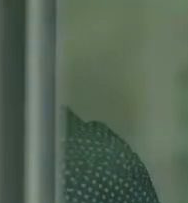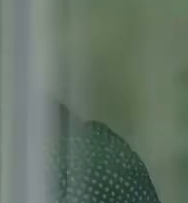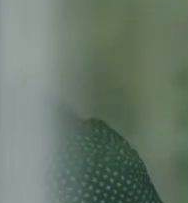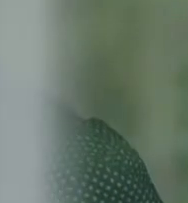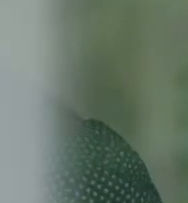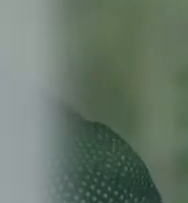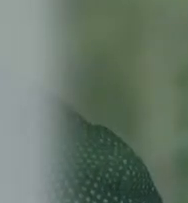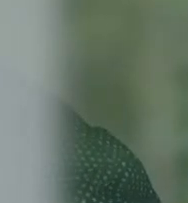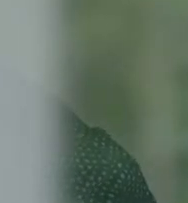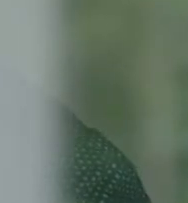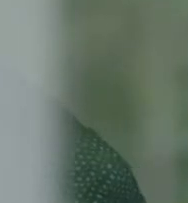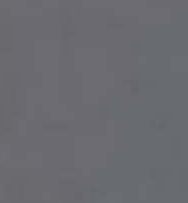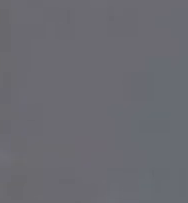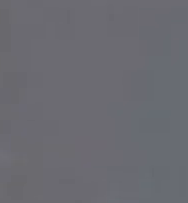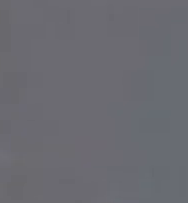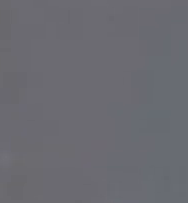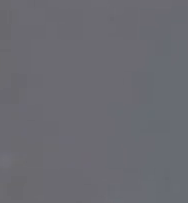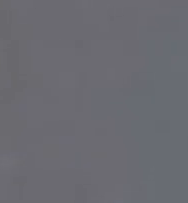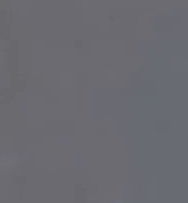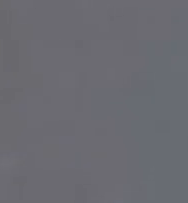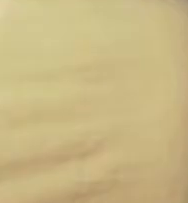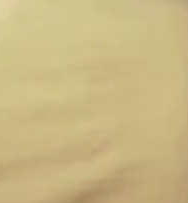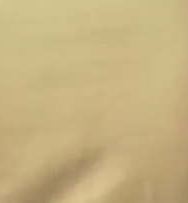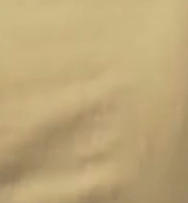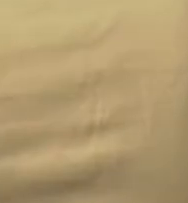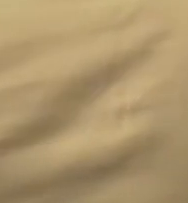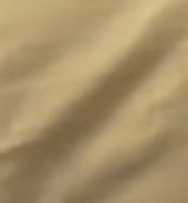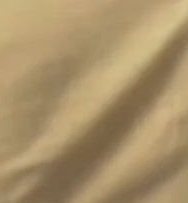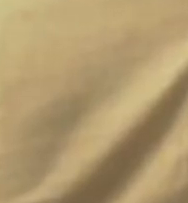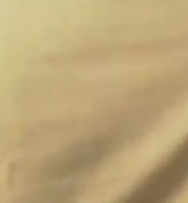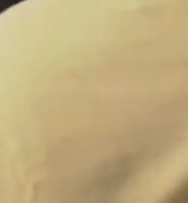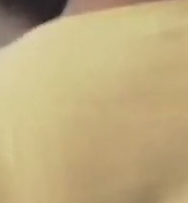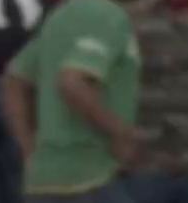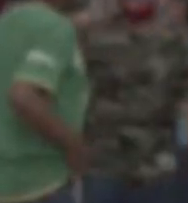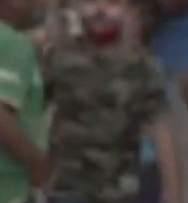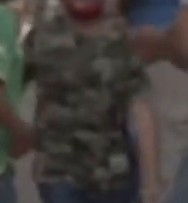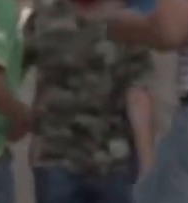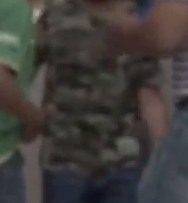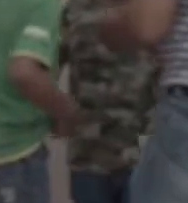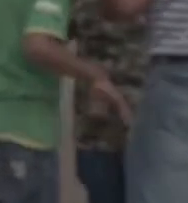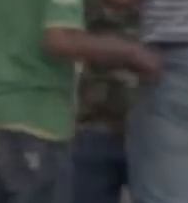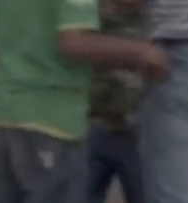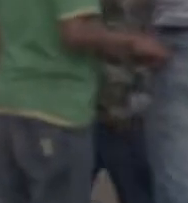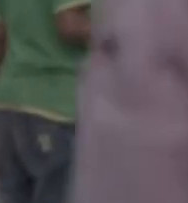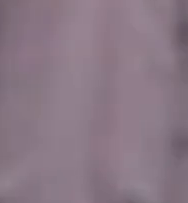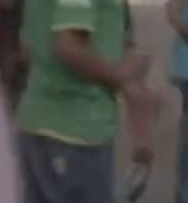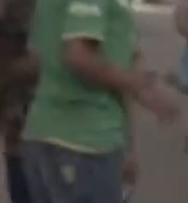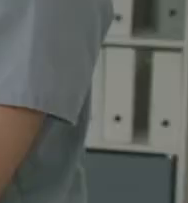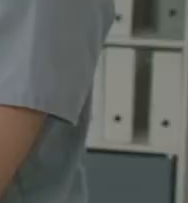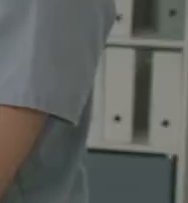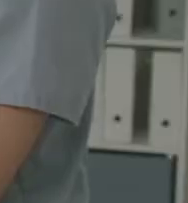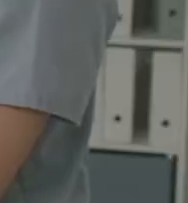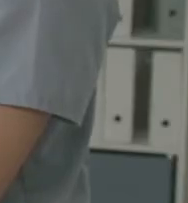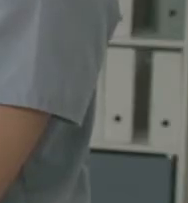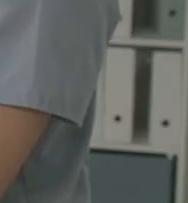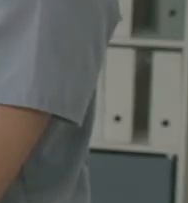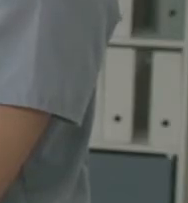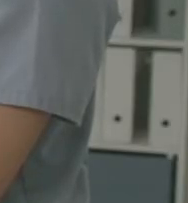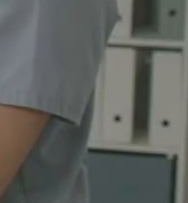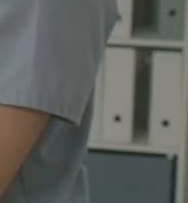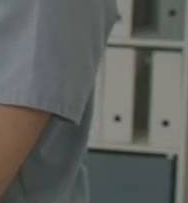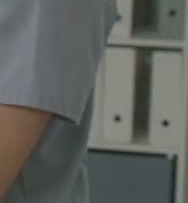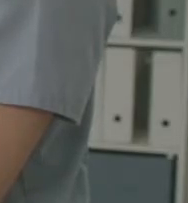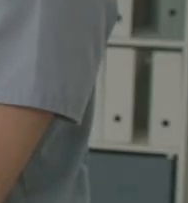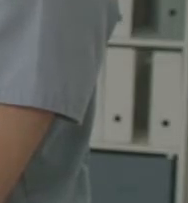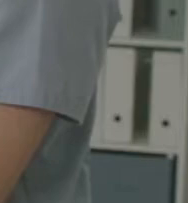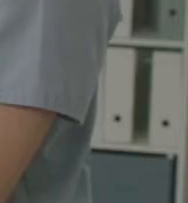no salgas de casa. Usa cubrebocas. Guarda sana distancia. Evita lugares concurridos. Las vacunas ya